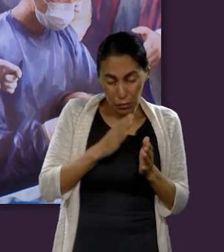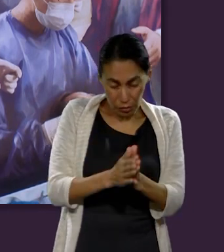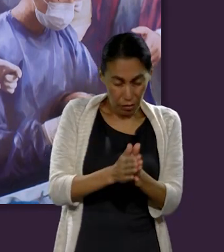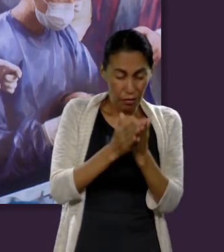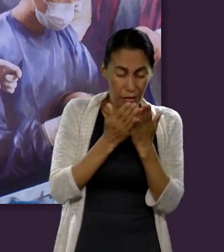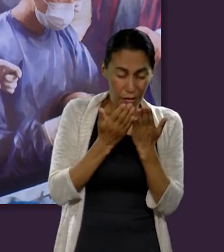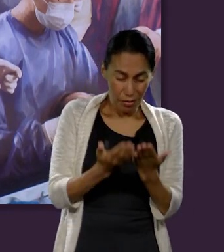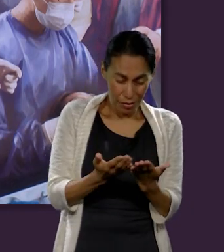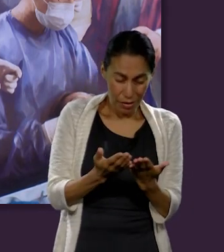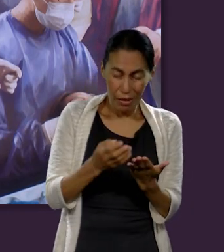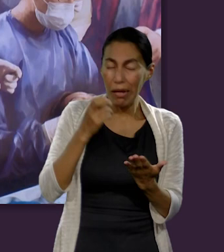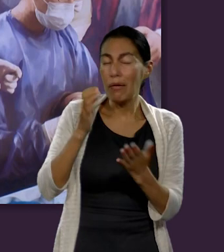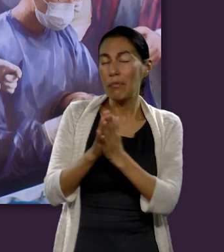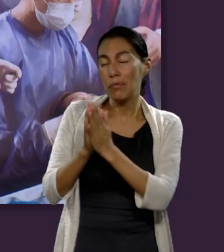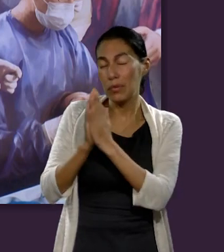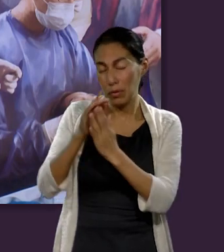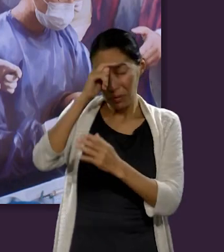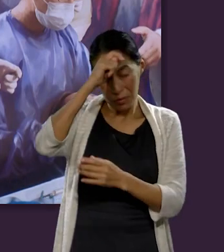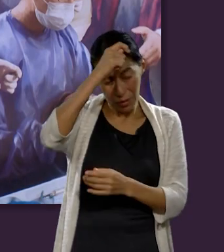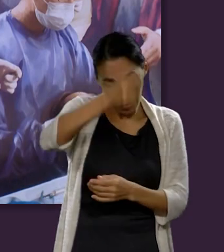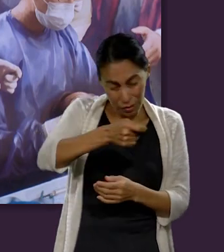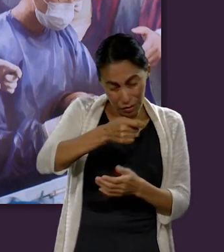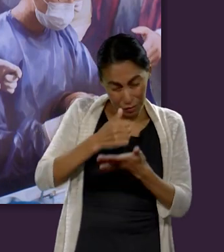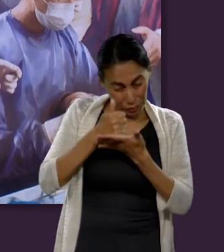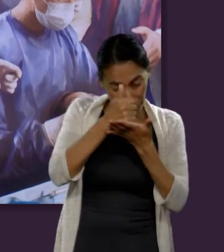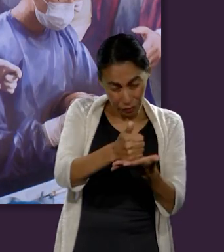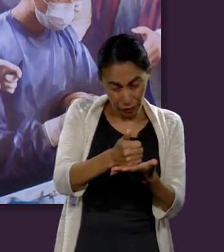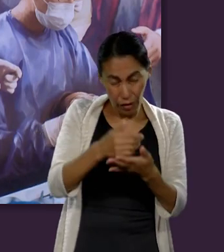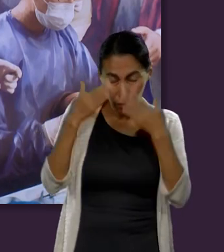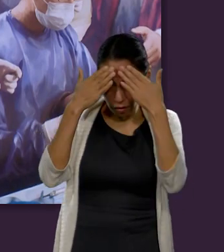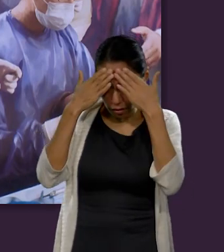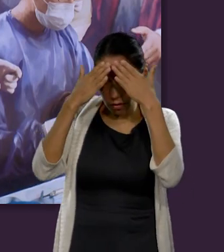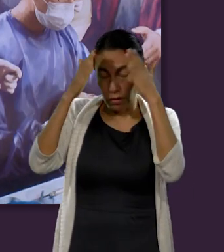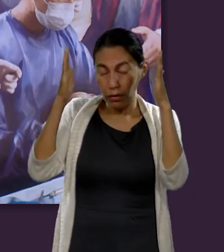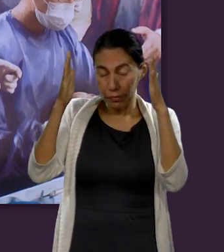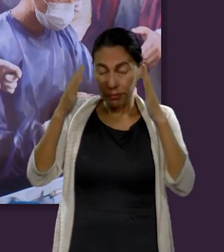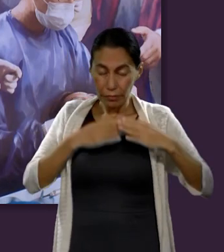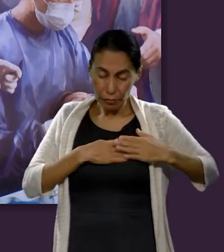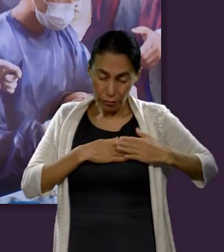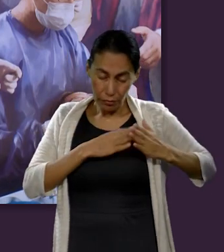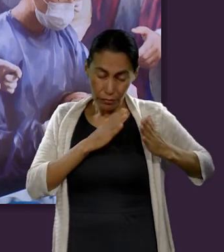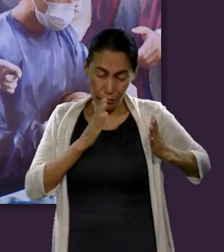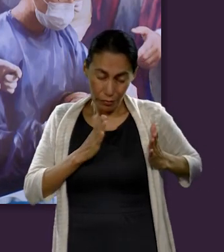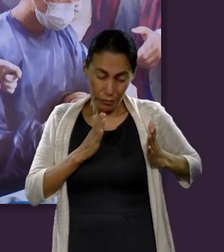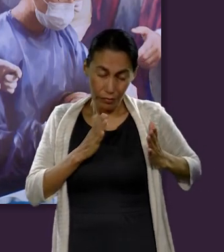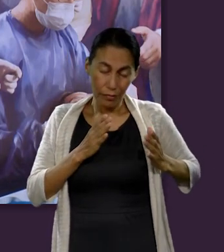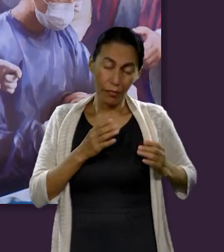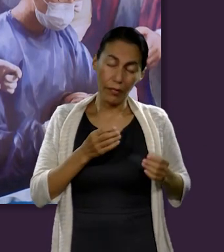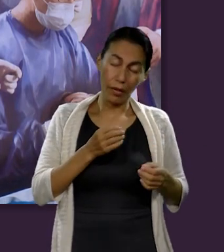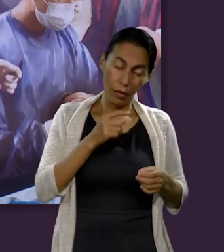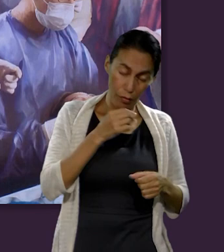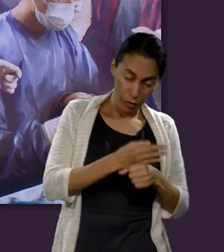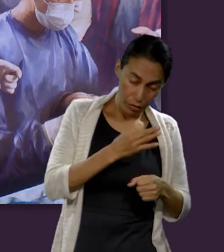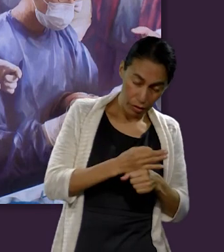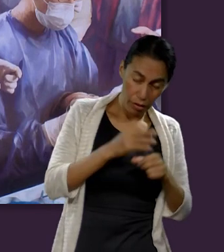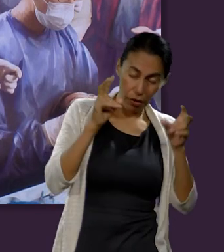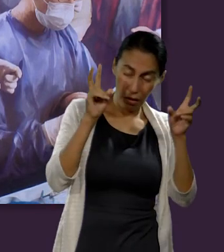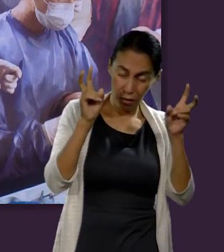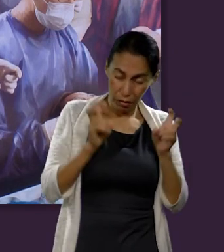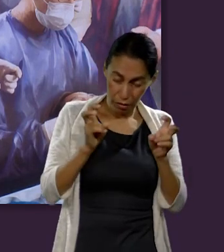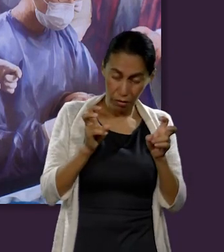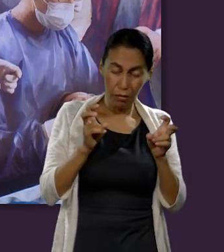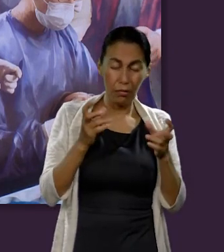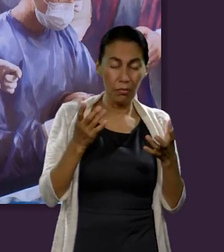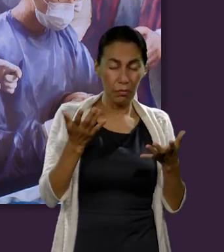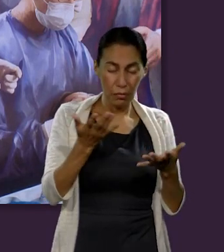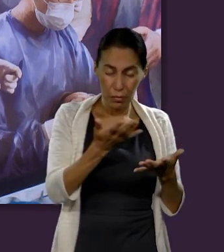libro. Que tú nos hables a nuestras mentes y a nuestros corazones. Y a pesar de ese tema tan triste, que